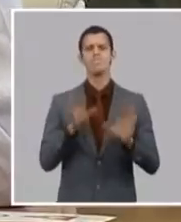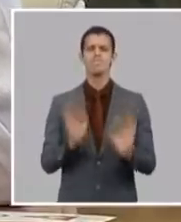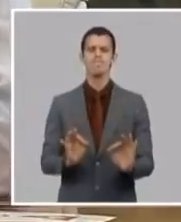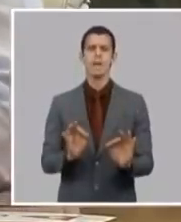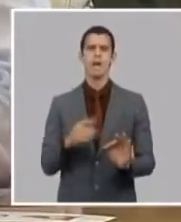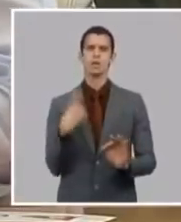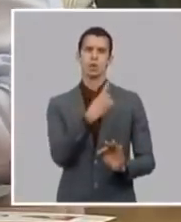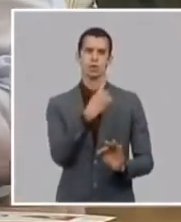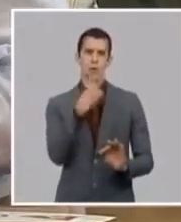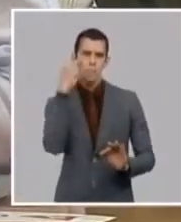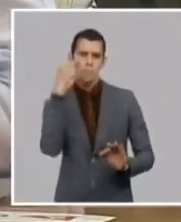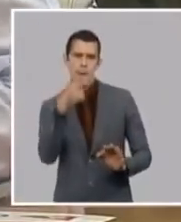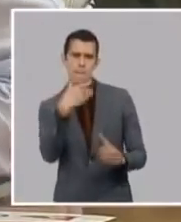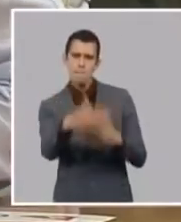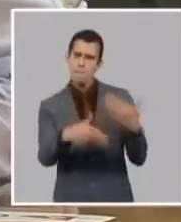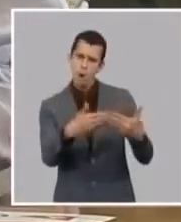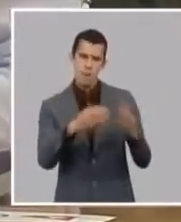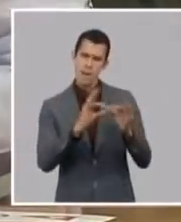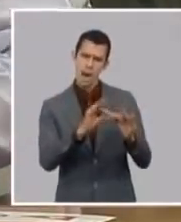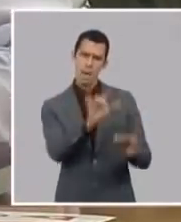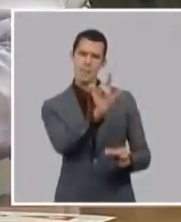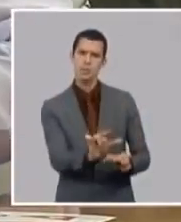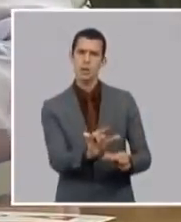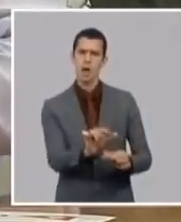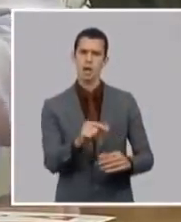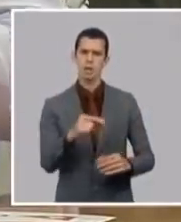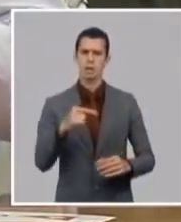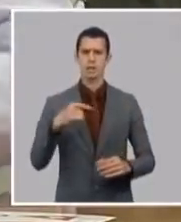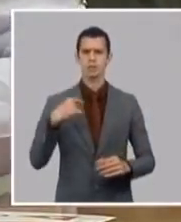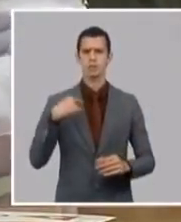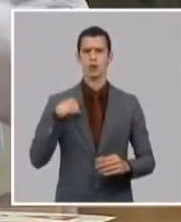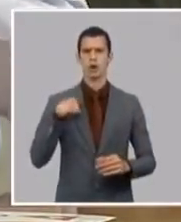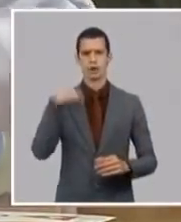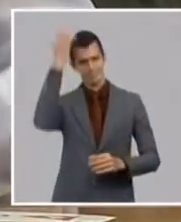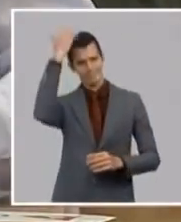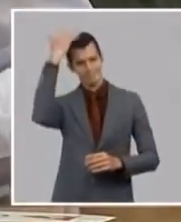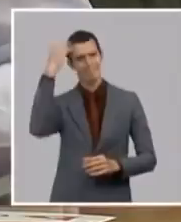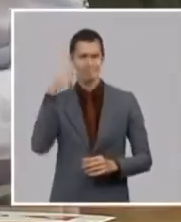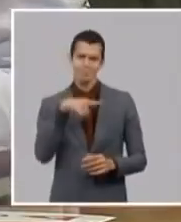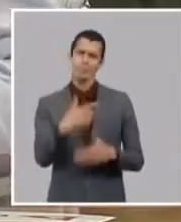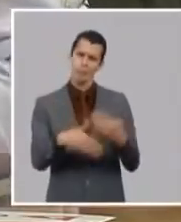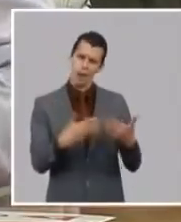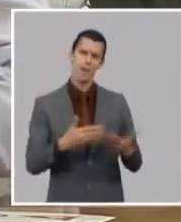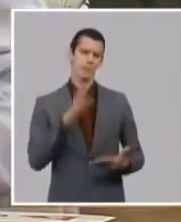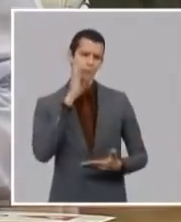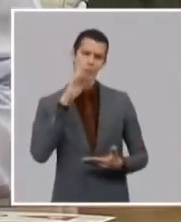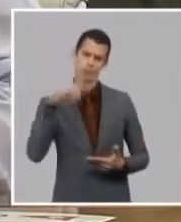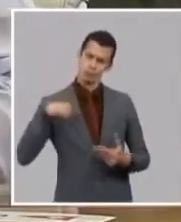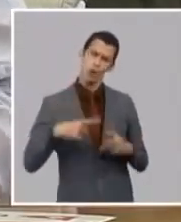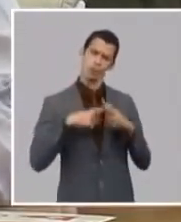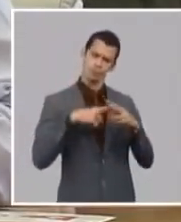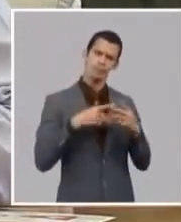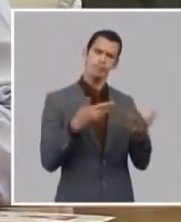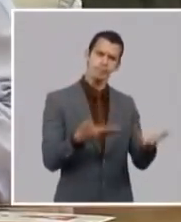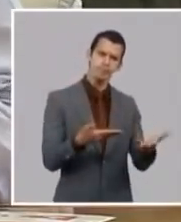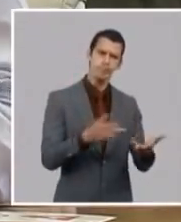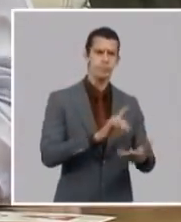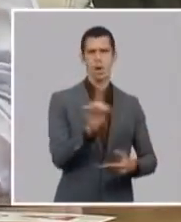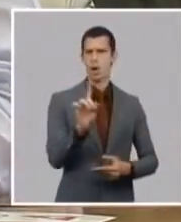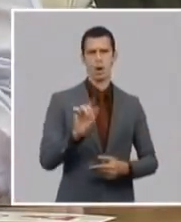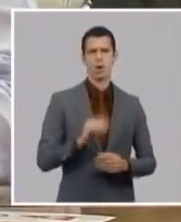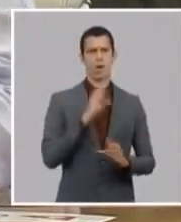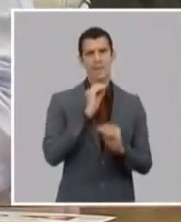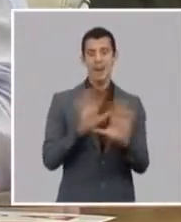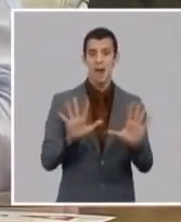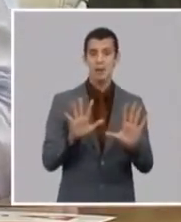condiciones hoy para resolverlo eso sería una mentira decirle a la gente sé tu problema y te lo voy a resolver no hay que decirle sé tu problema y ahora no estoy en condiciones